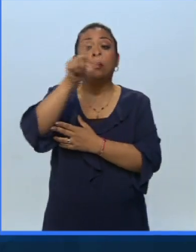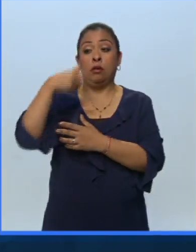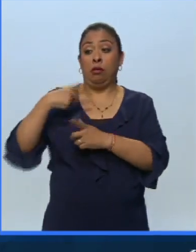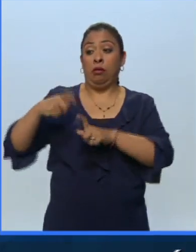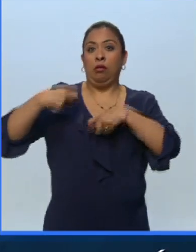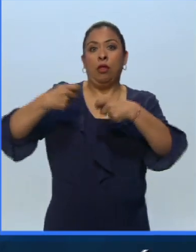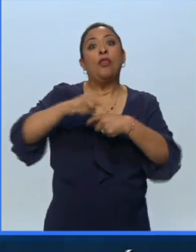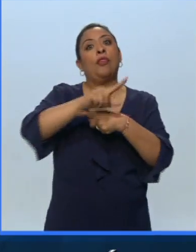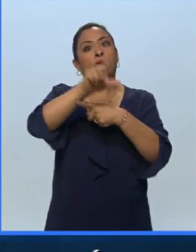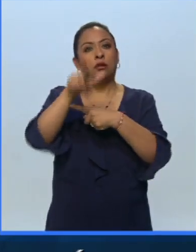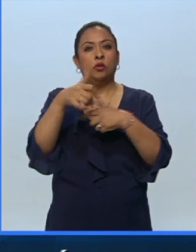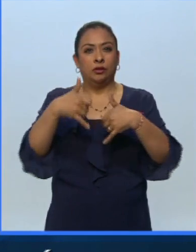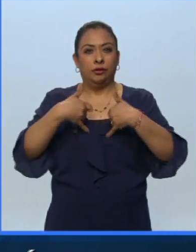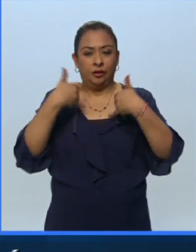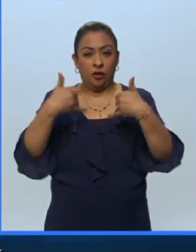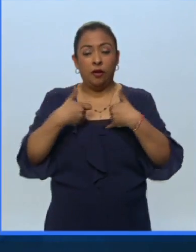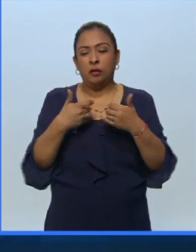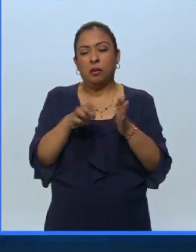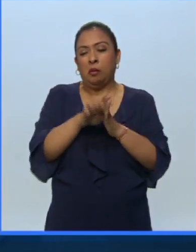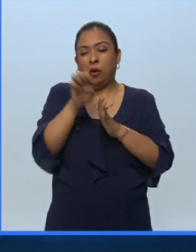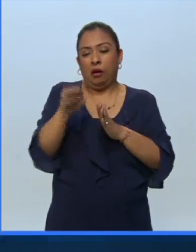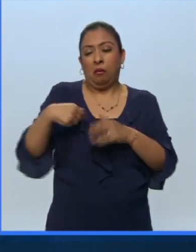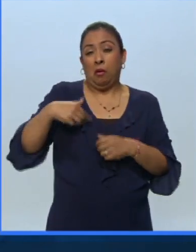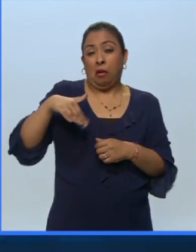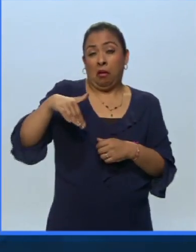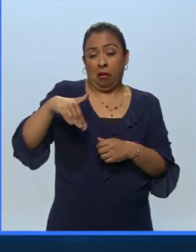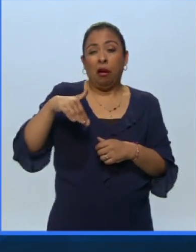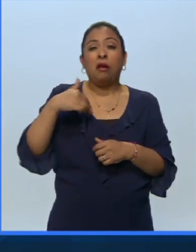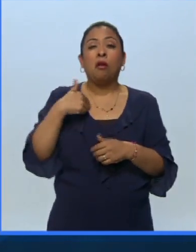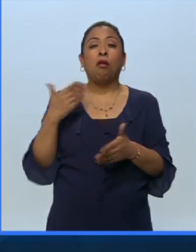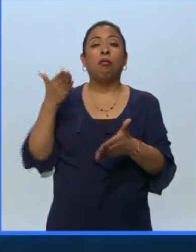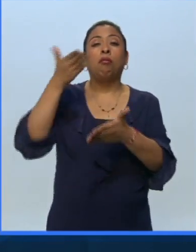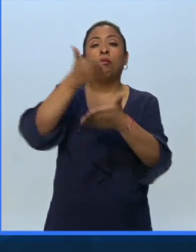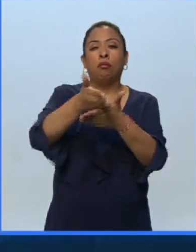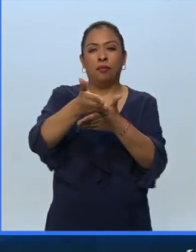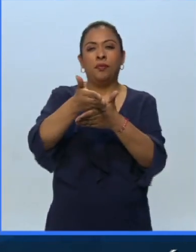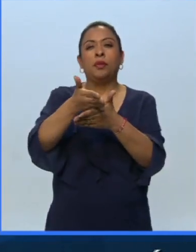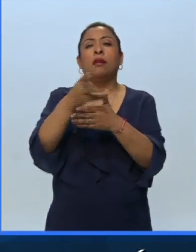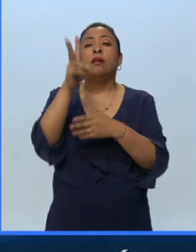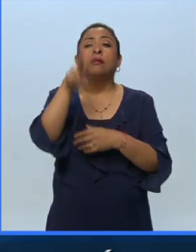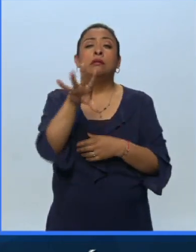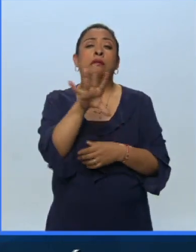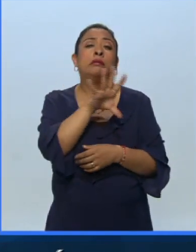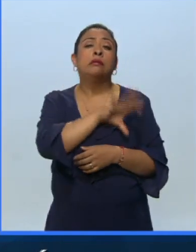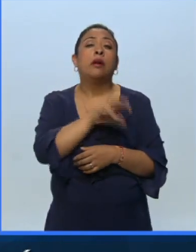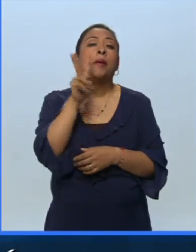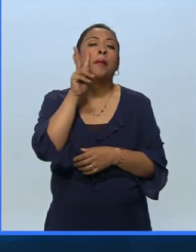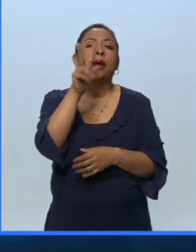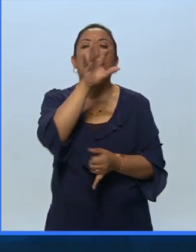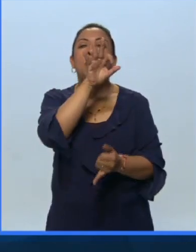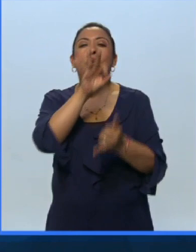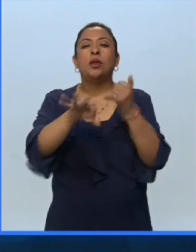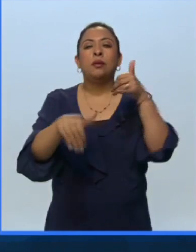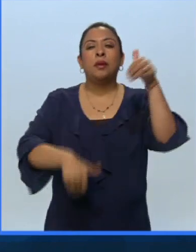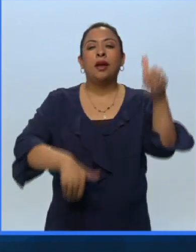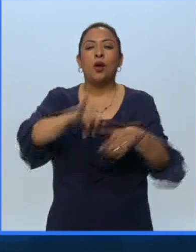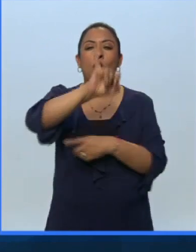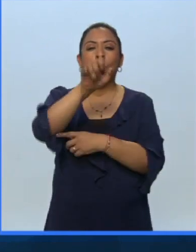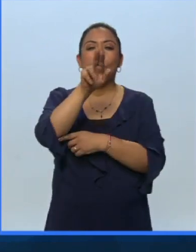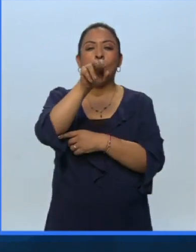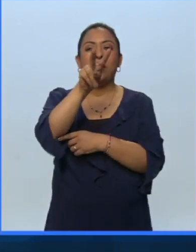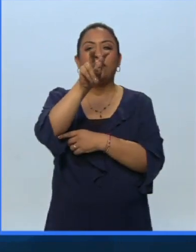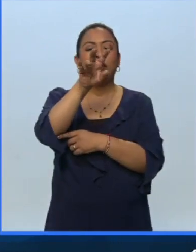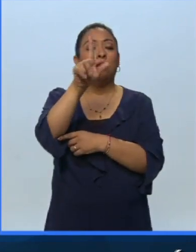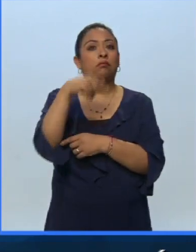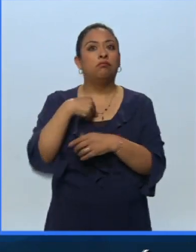generación. Pero, por ejemplo, acabo de asistir, encantado a ver la última obra de Juan Villoro. Me